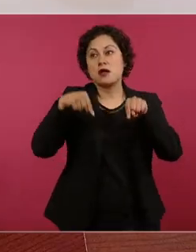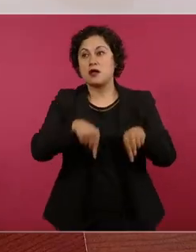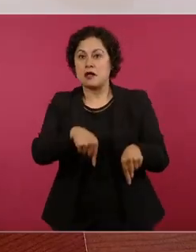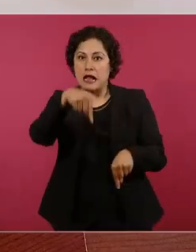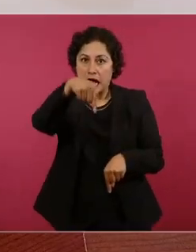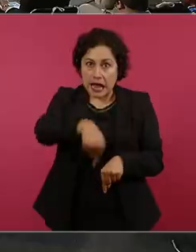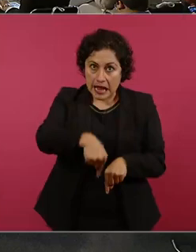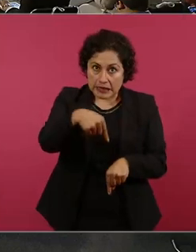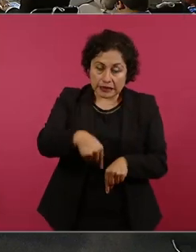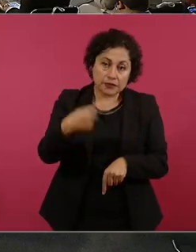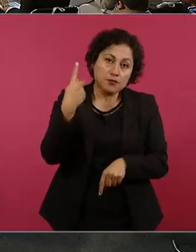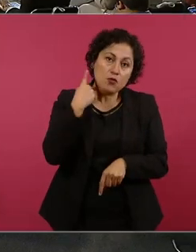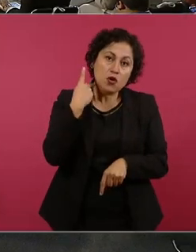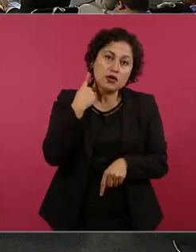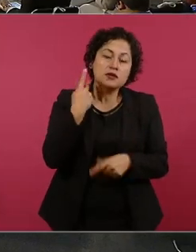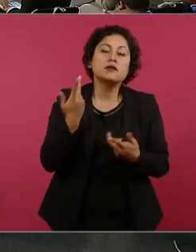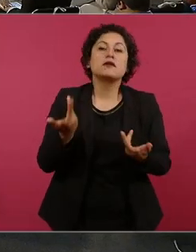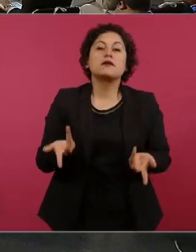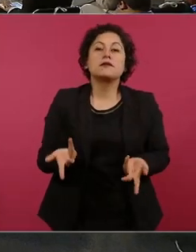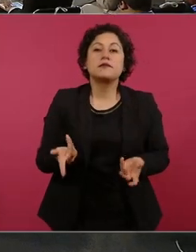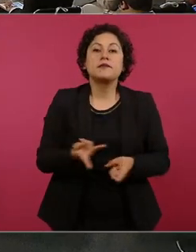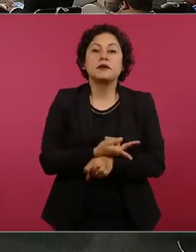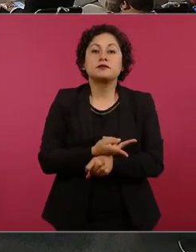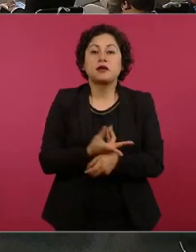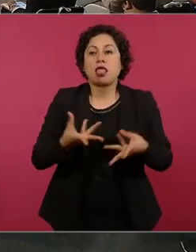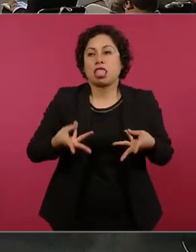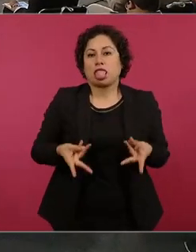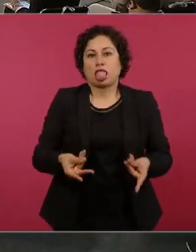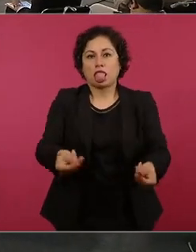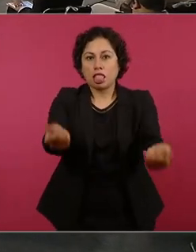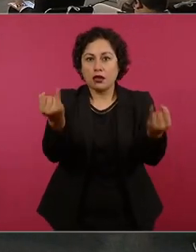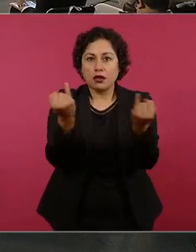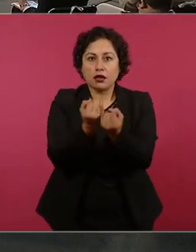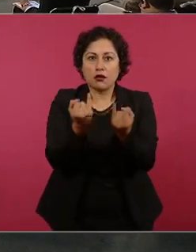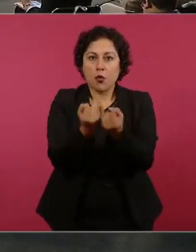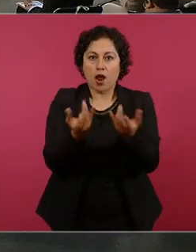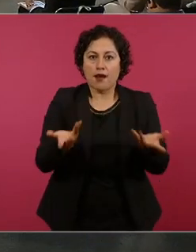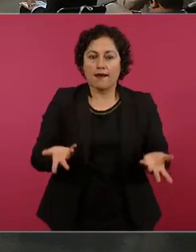¿dónde le va a alcanzar para comprar un carro así?